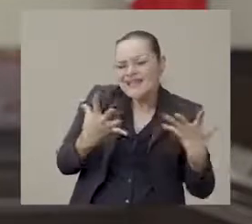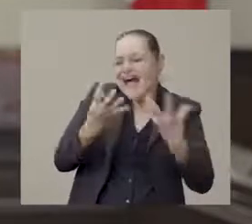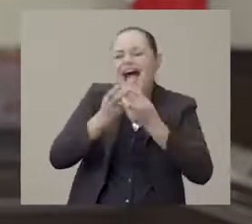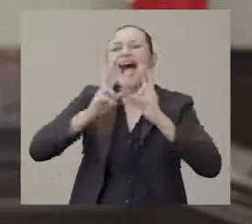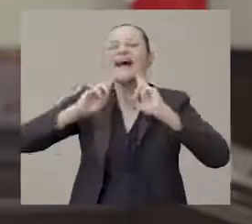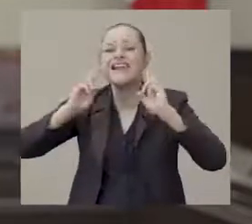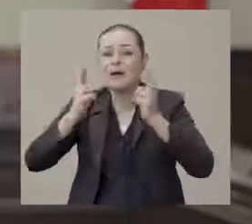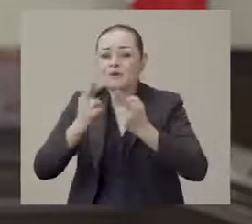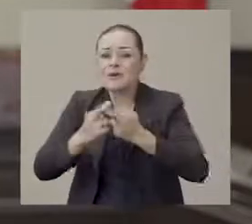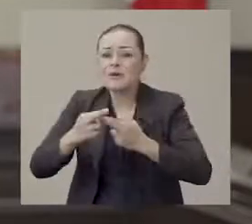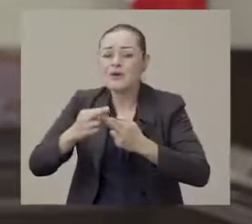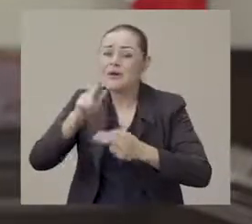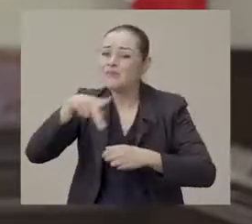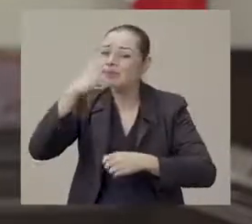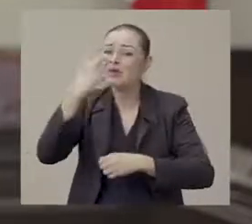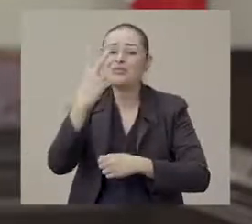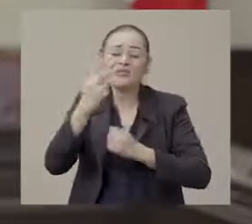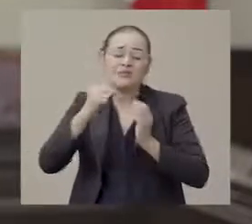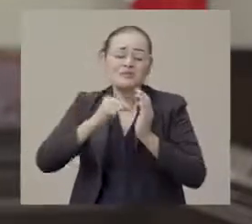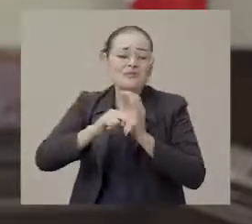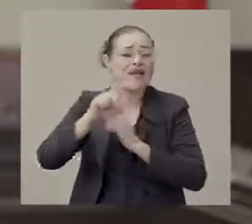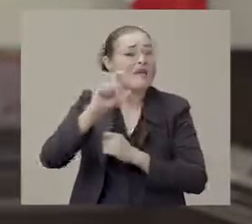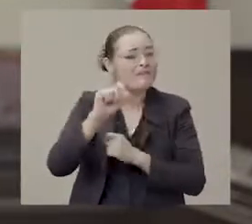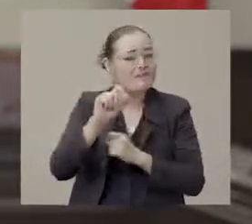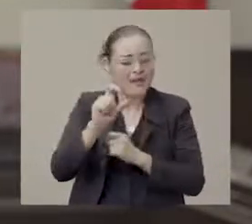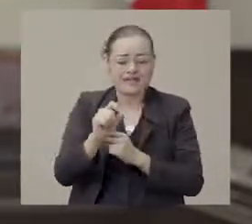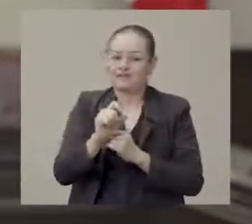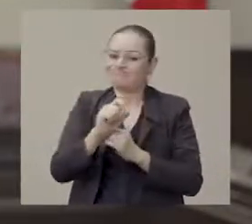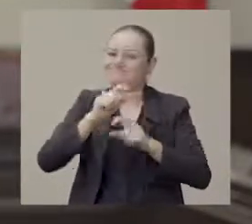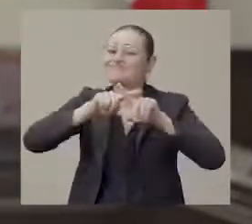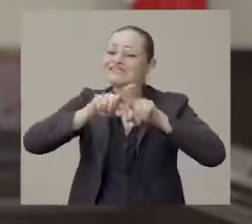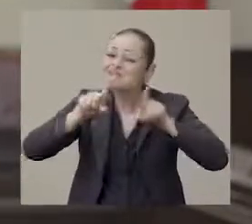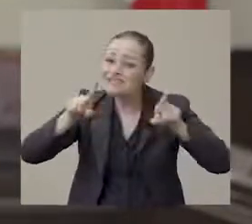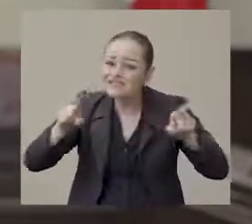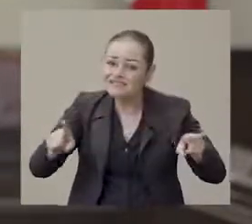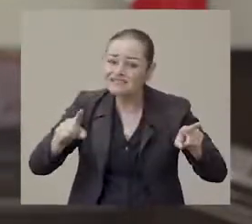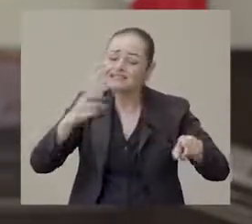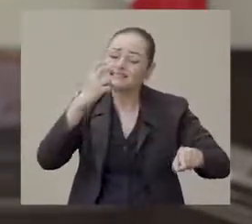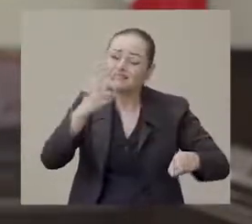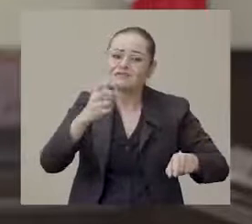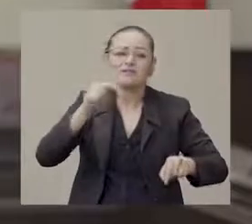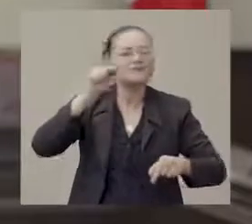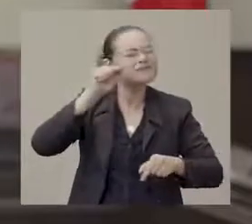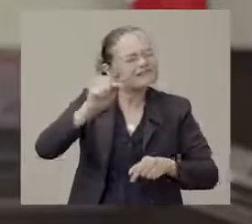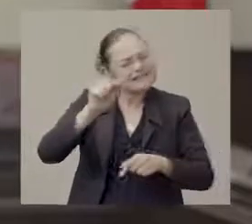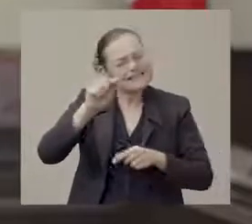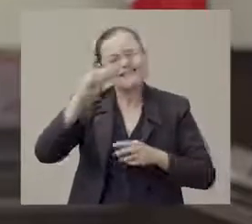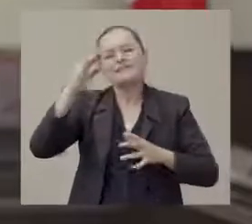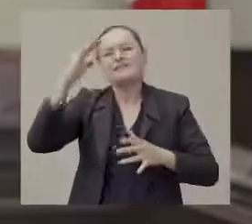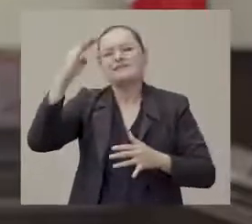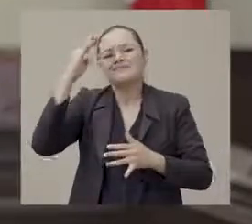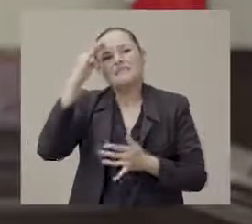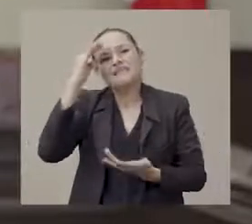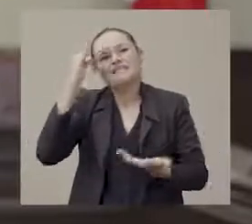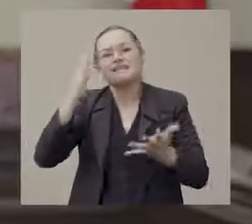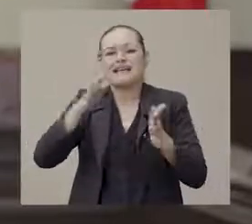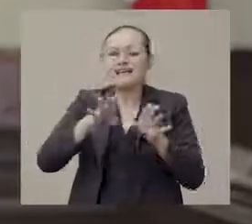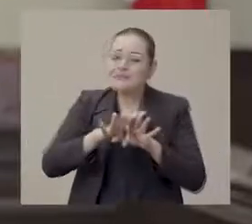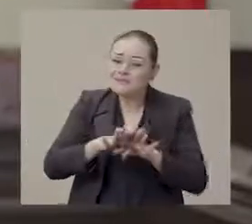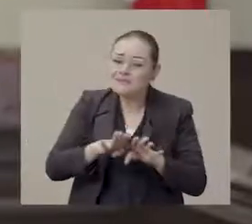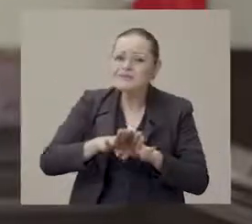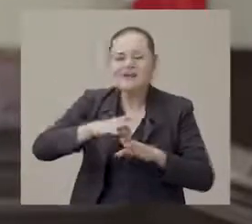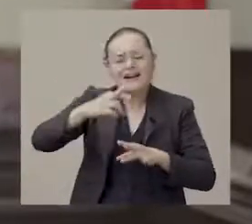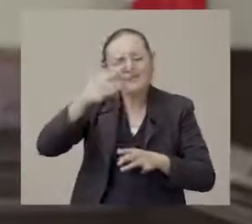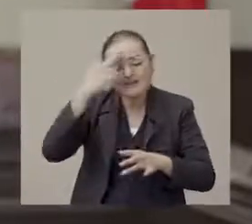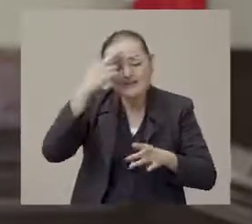pero este año es diferente. Así hay que entenderlo. Les solicito de corazón. Piensen que vale la pena